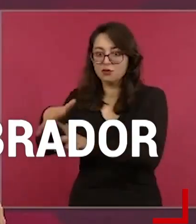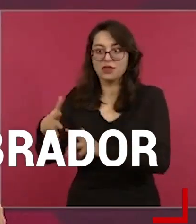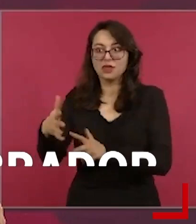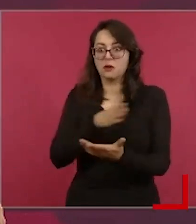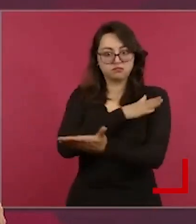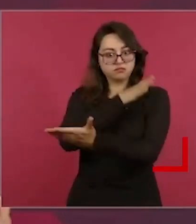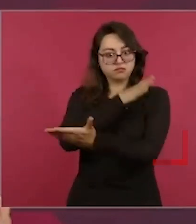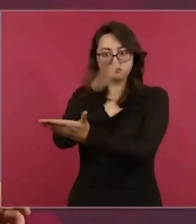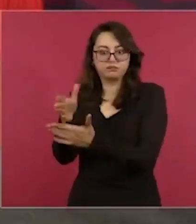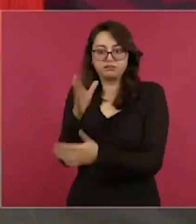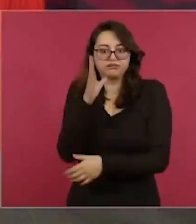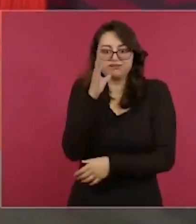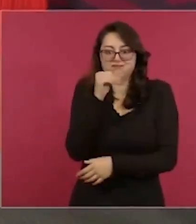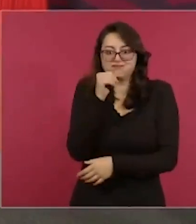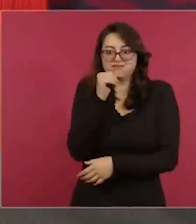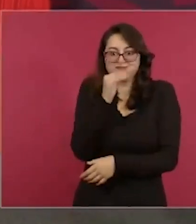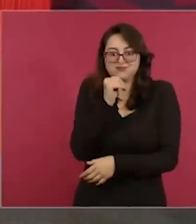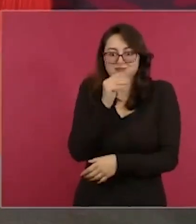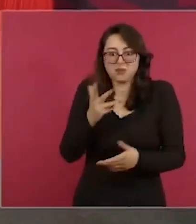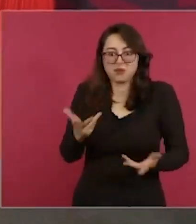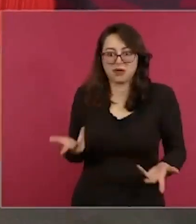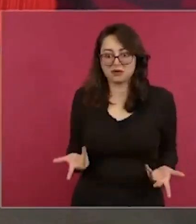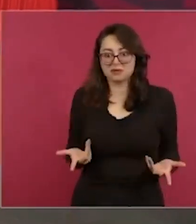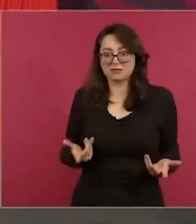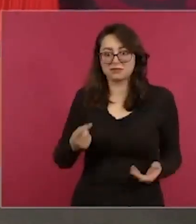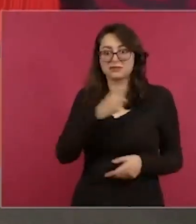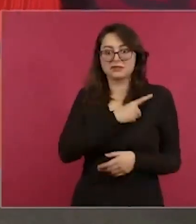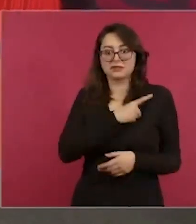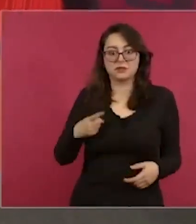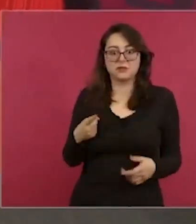y hay que esperar.